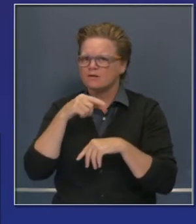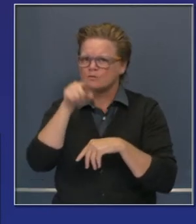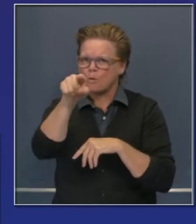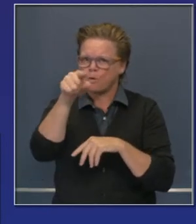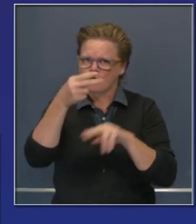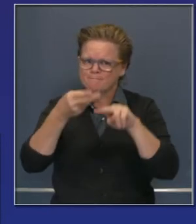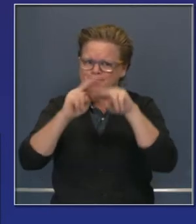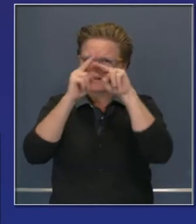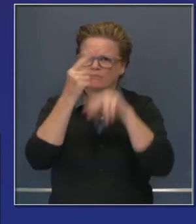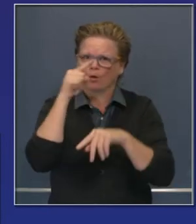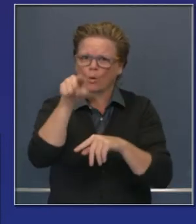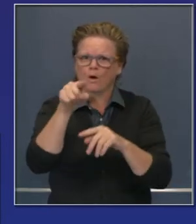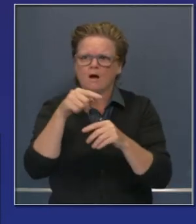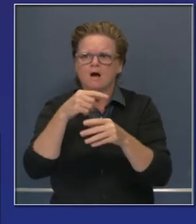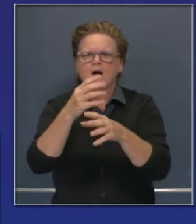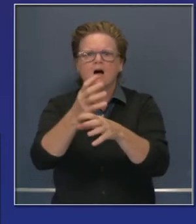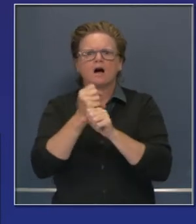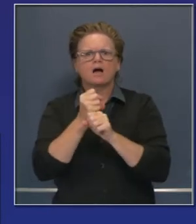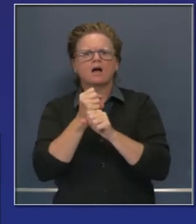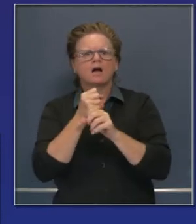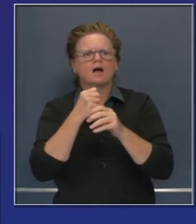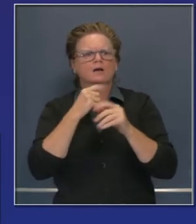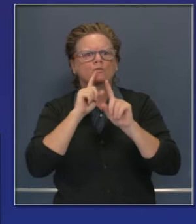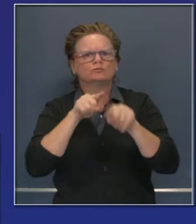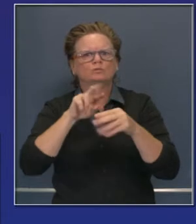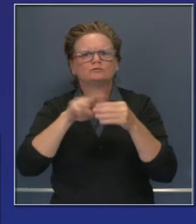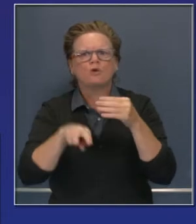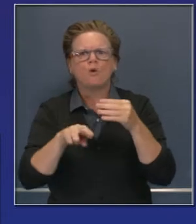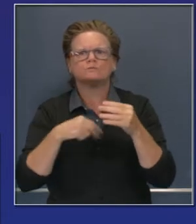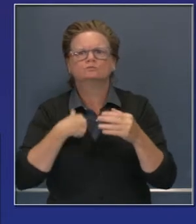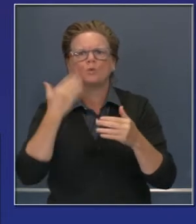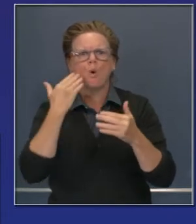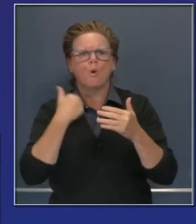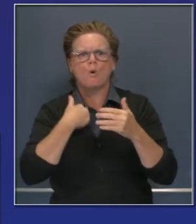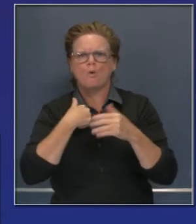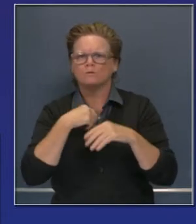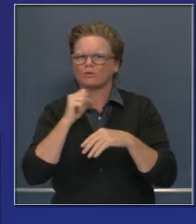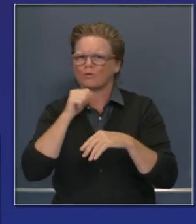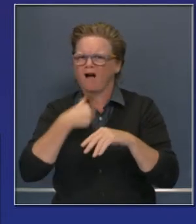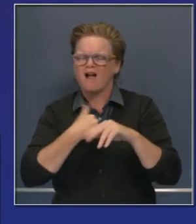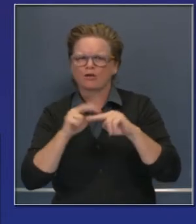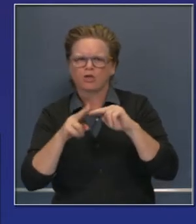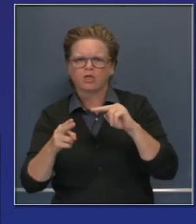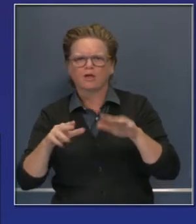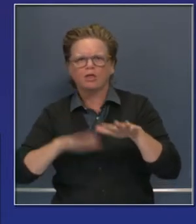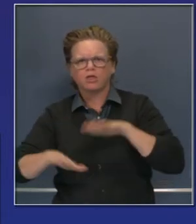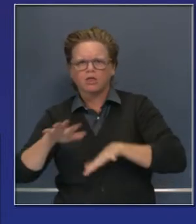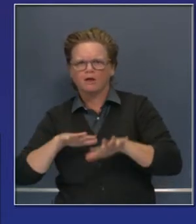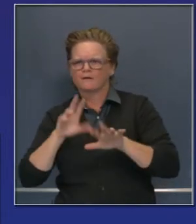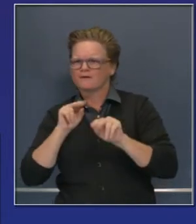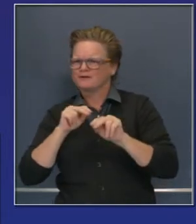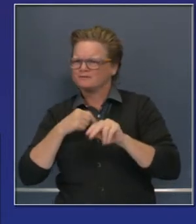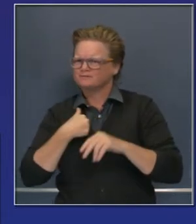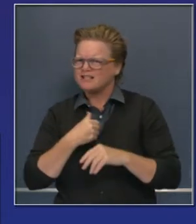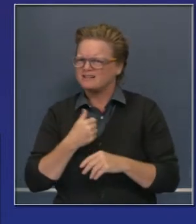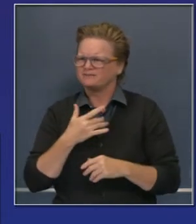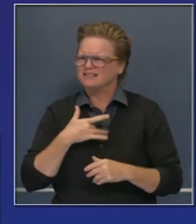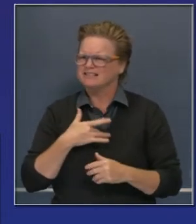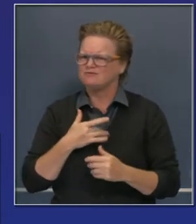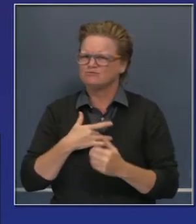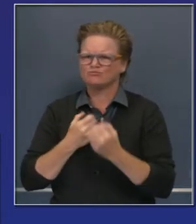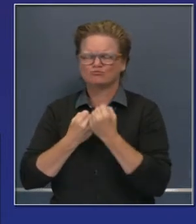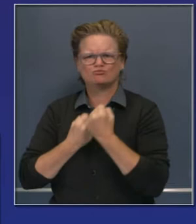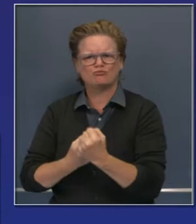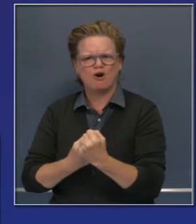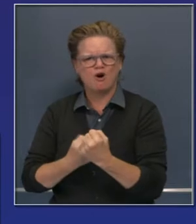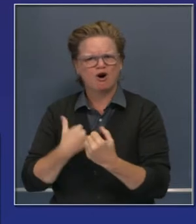responsabilidad. Todo lo contrario. Nosotros opinamos de forma muy resuelta